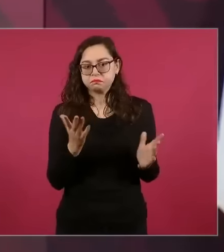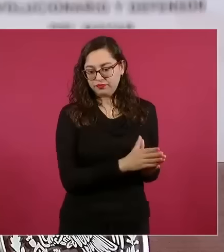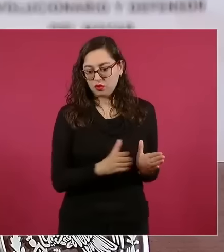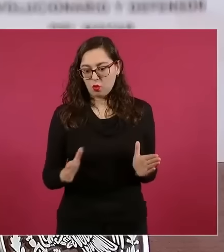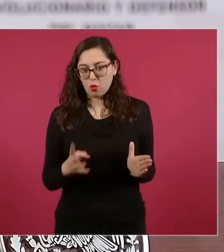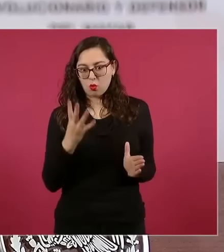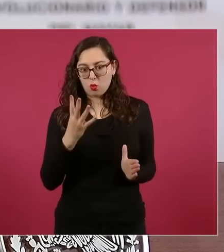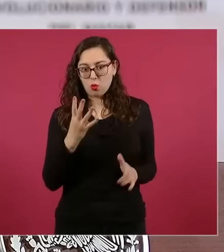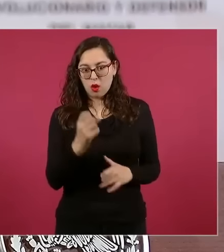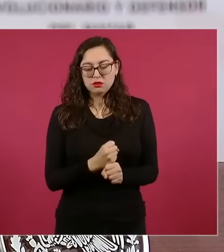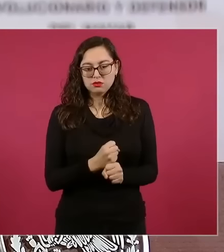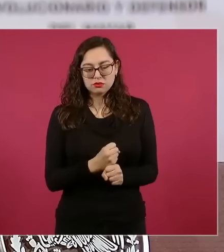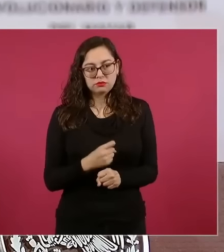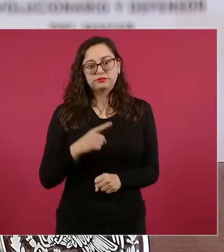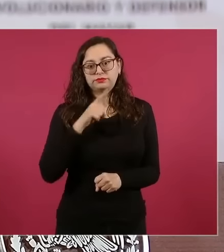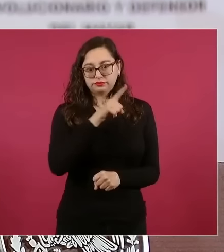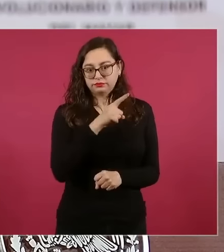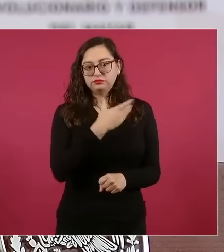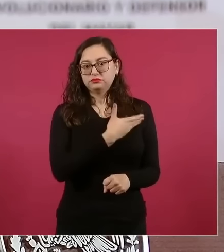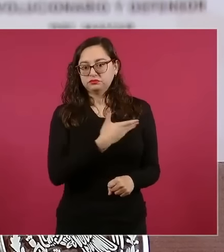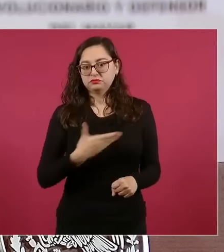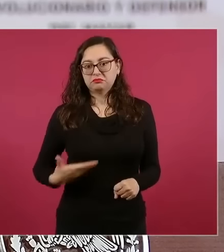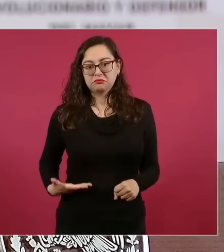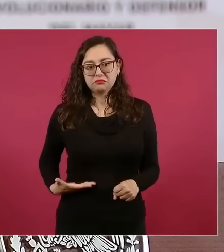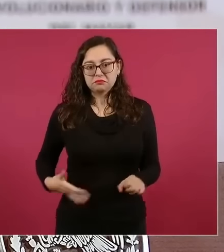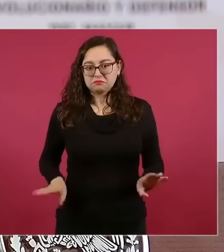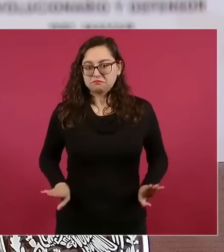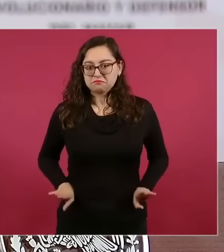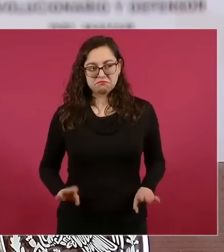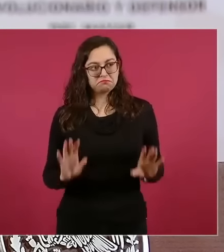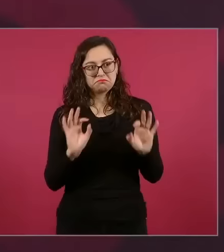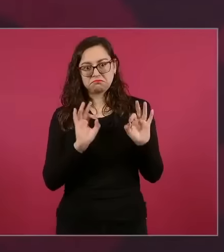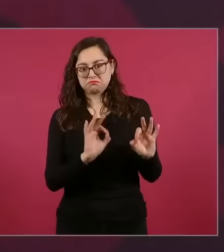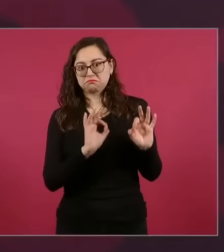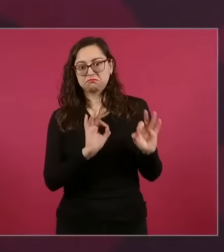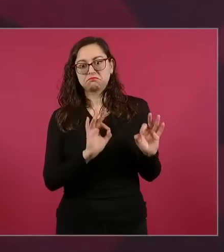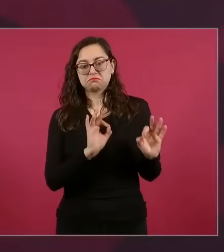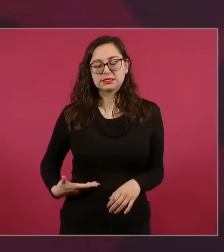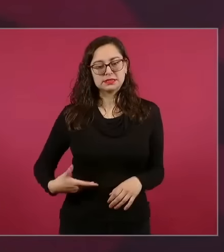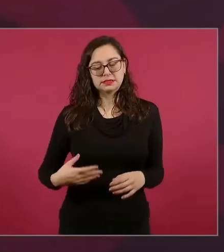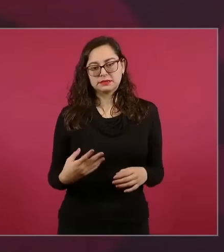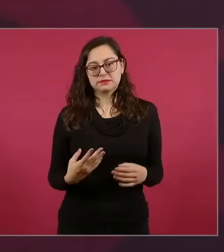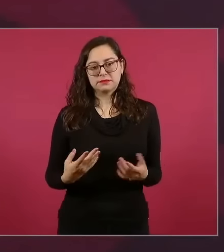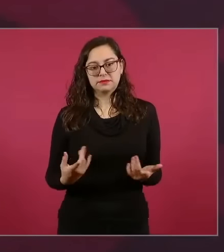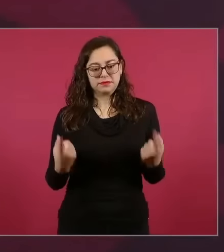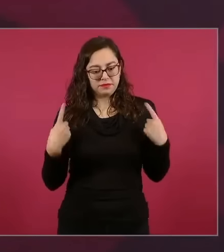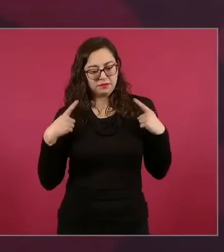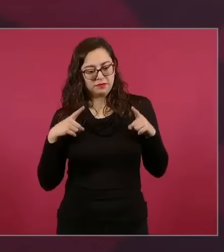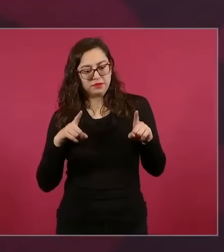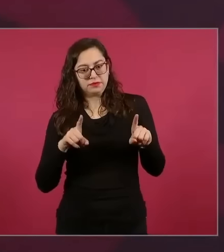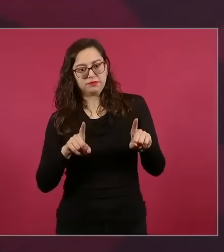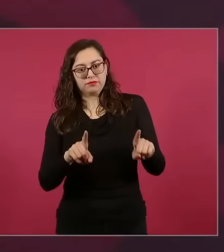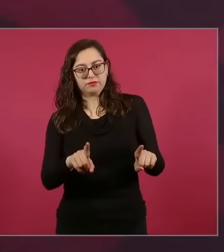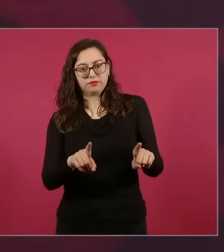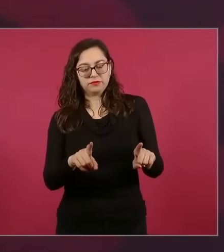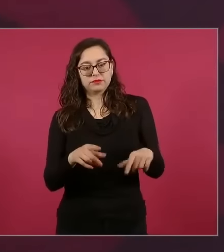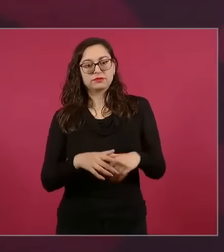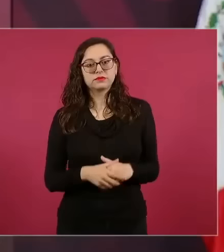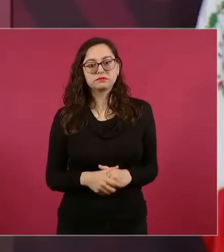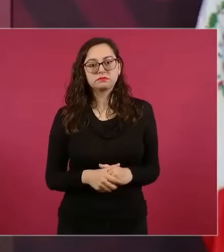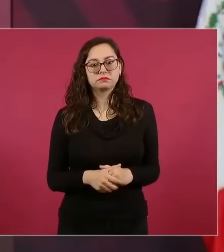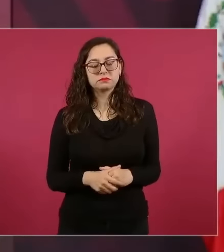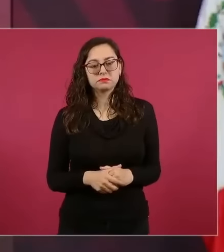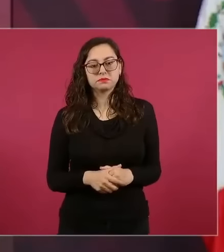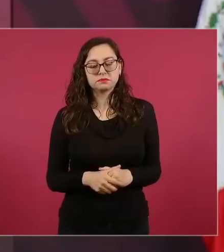en que estuvo él de presidente y yo también como titular del Ejecutivo, como presidente de